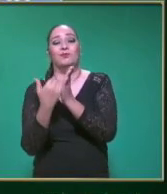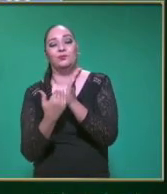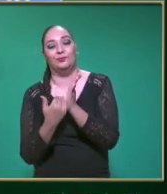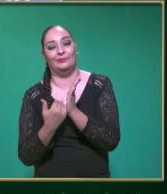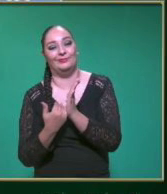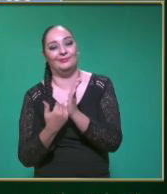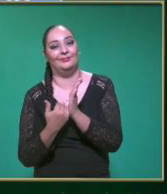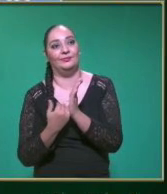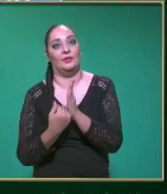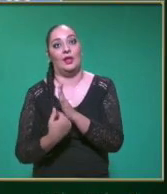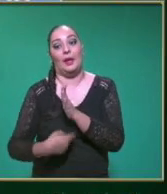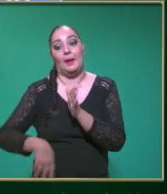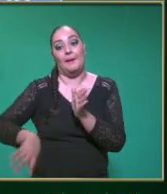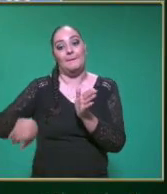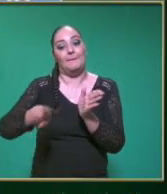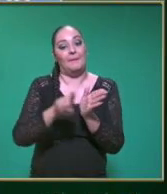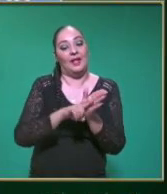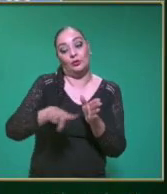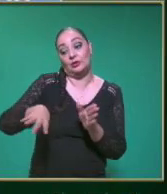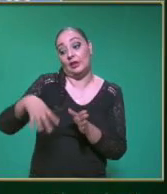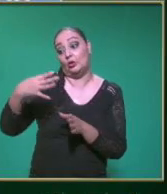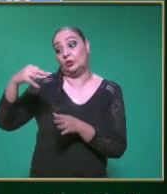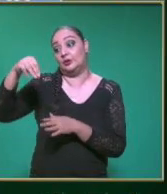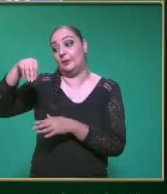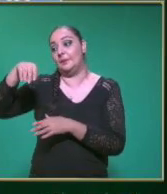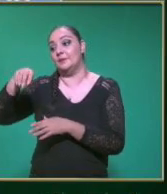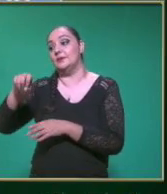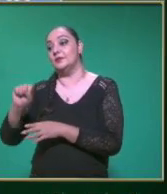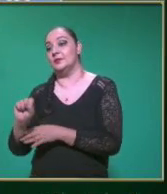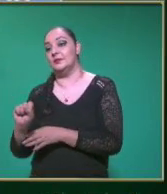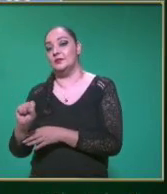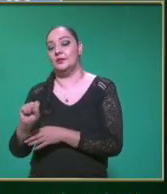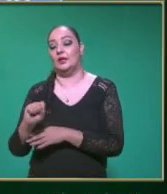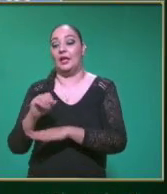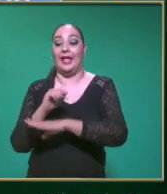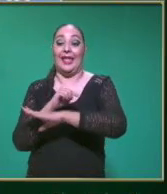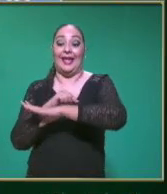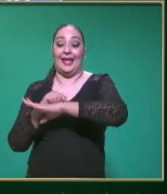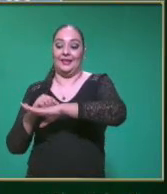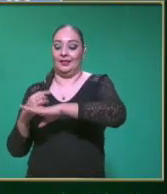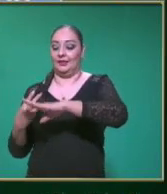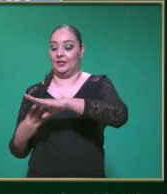Menos 14 metros Sobre segundos Sobre 3.5 Segundos